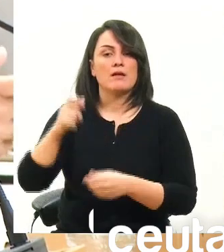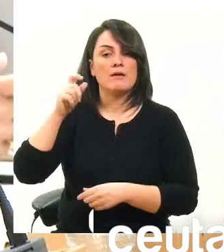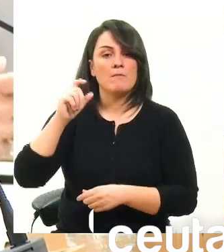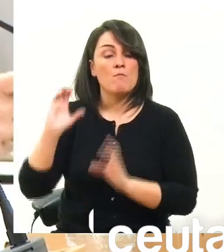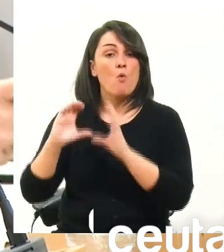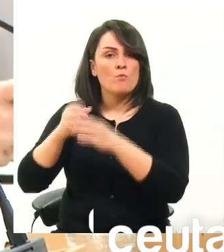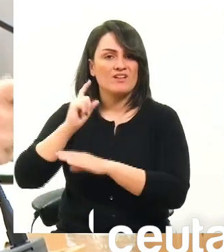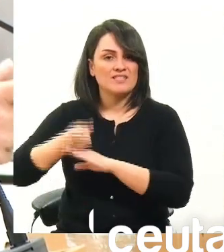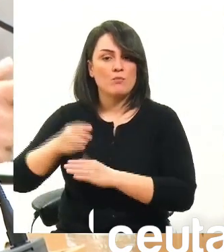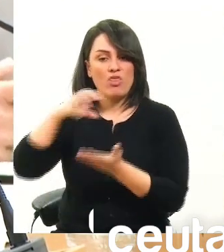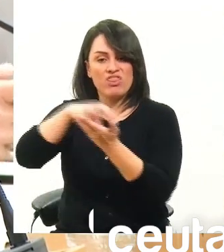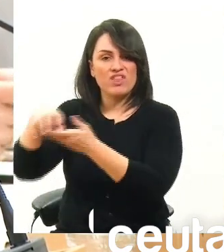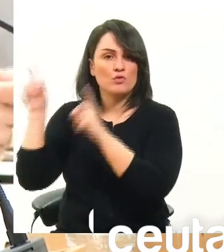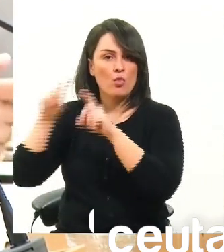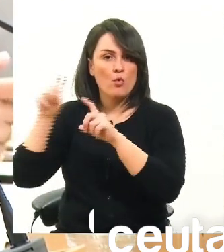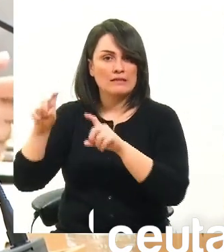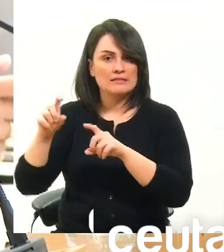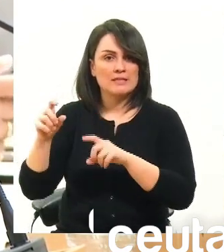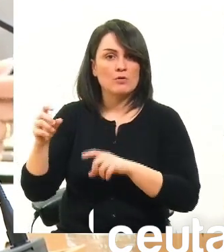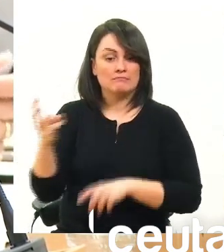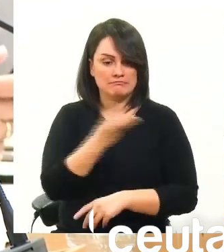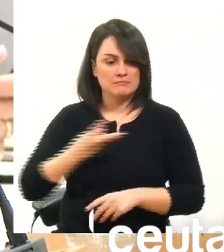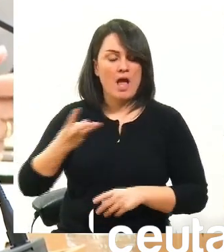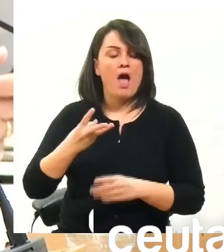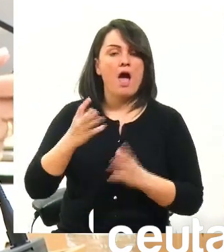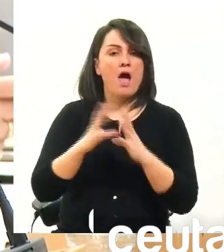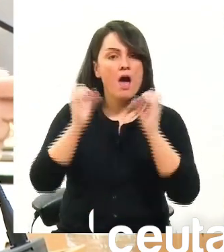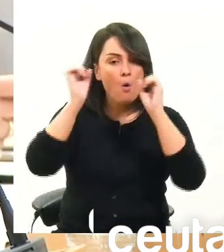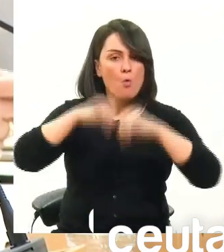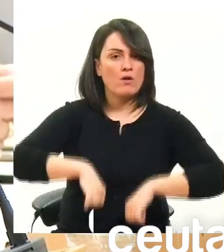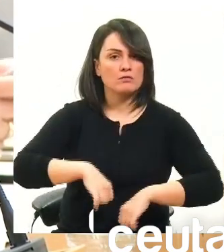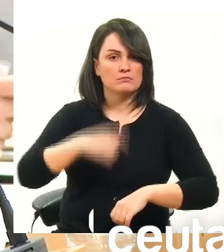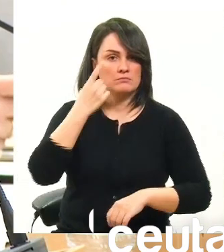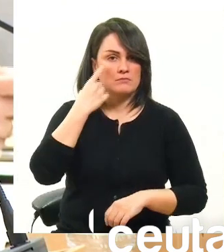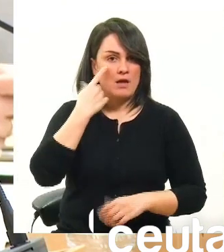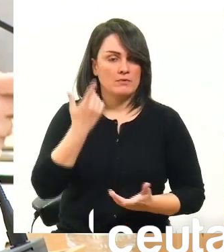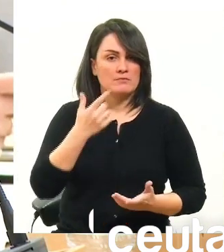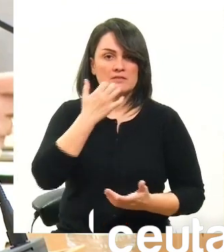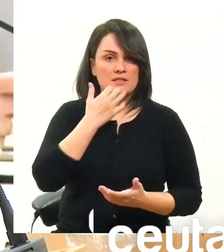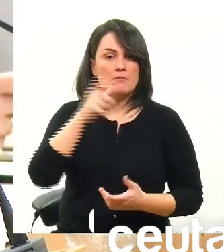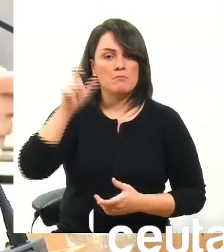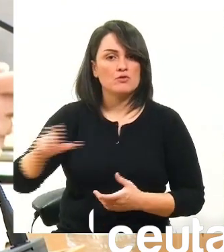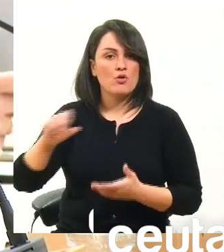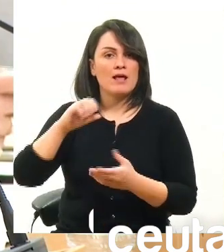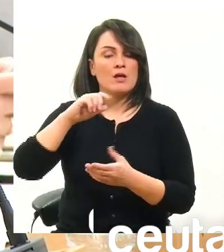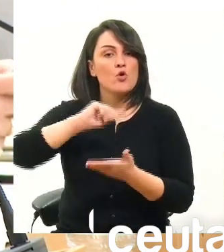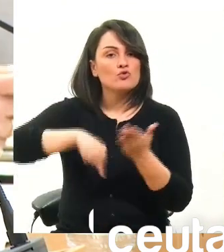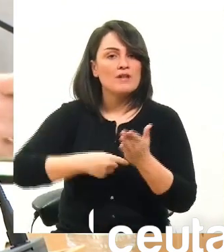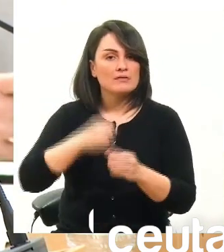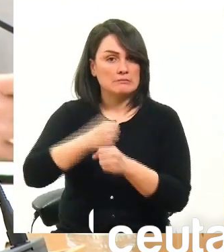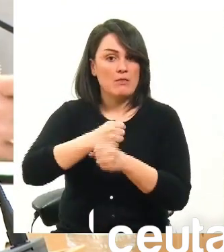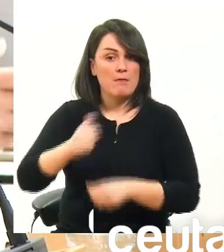habría que abrir los centros por las tardes y también necesitaríamos habría que ampliar personal por lo tanto yo le voy a proponer